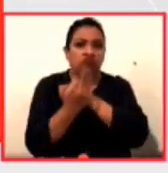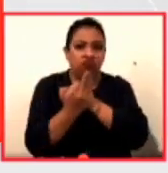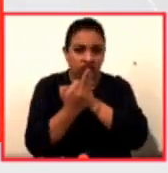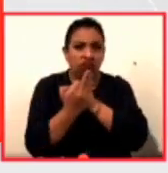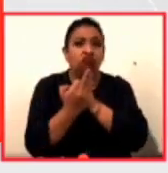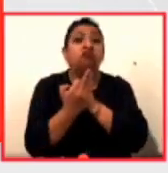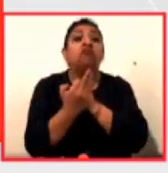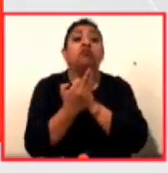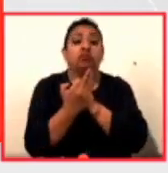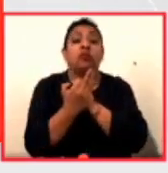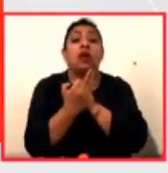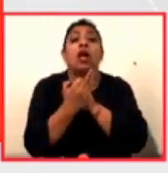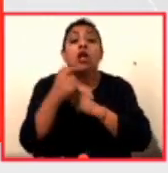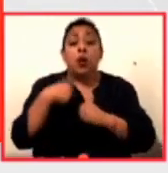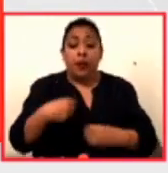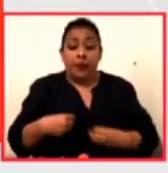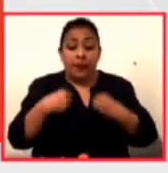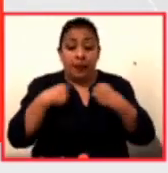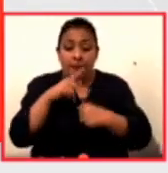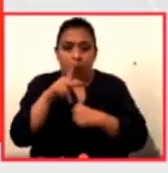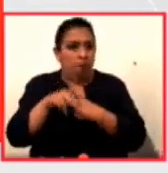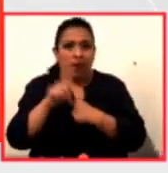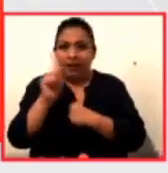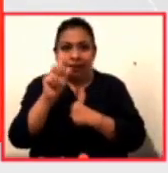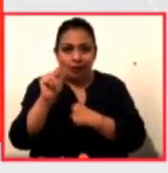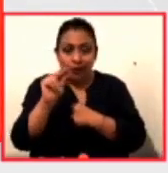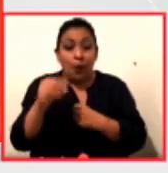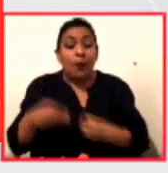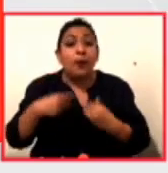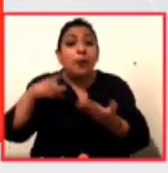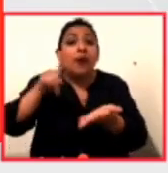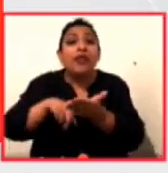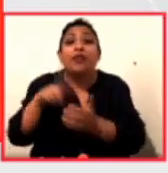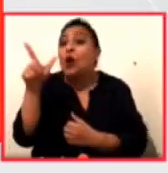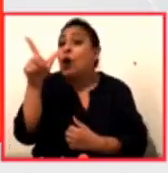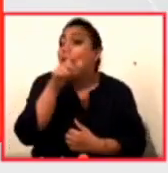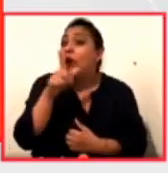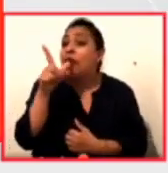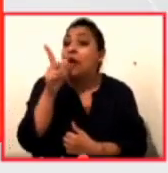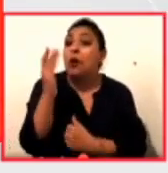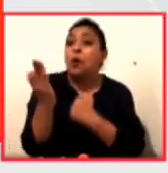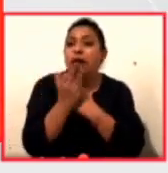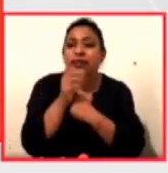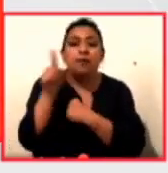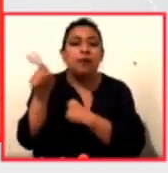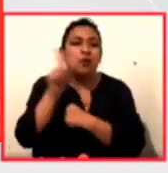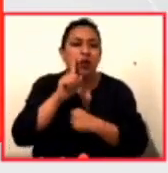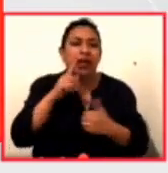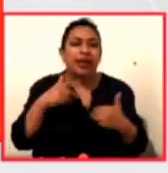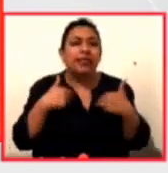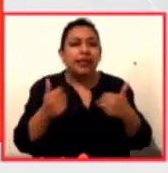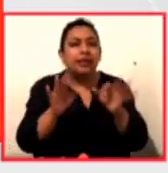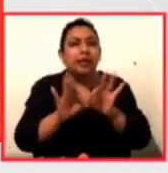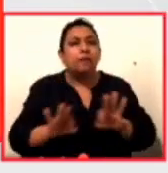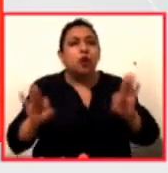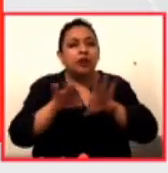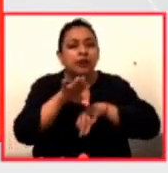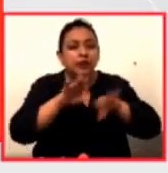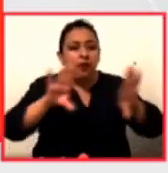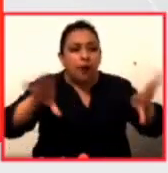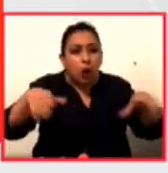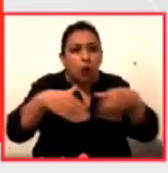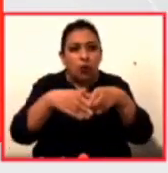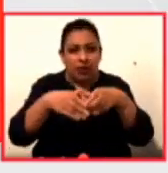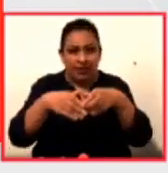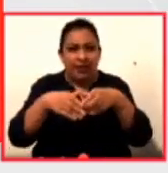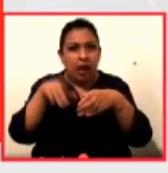un país, habita una lengua. Pero también Frankie fue entendiendo la importancia del trabajo comunitario entre los mexicanos en